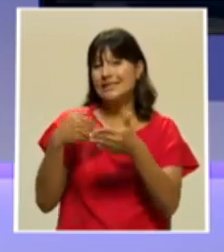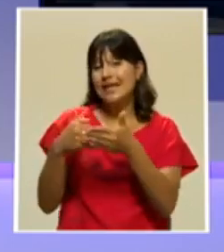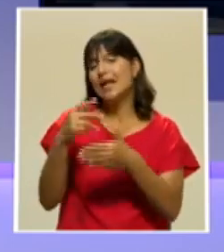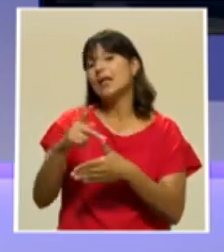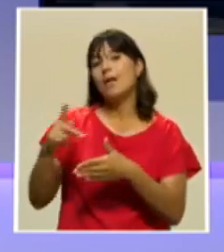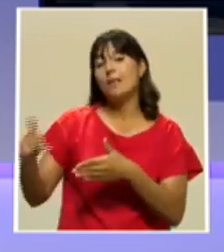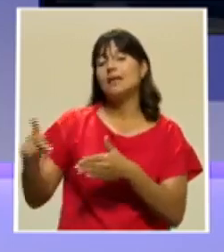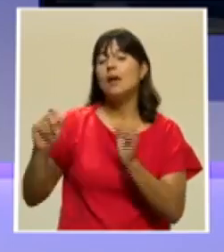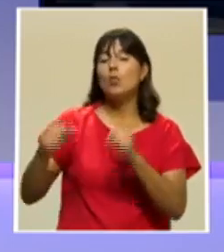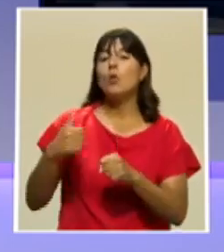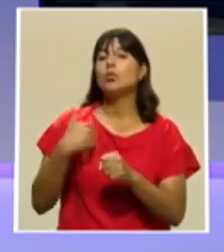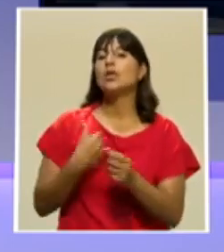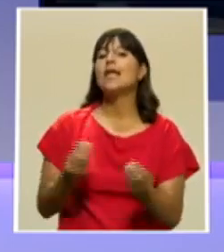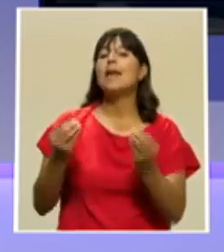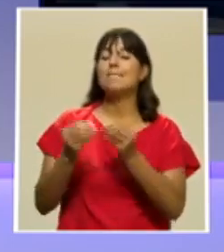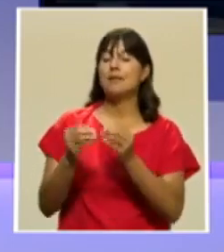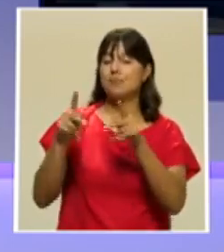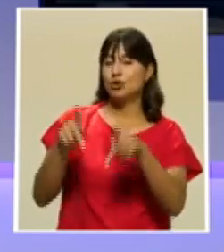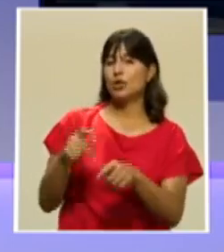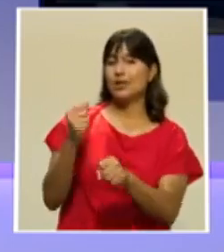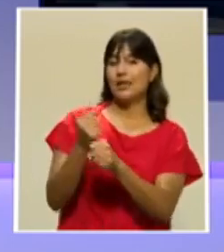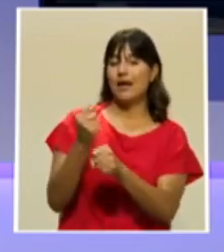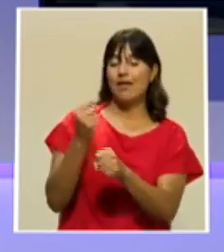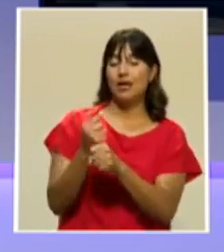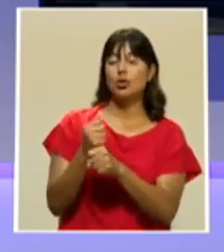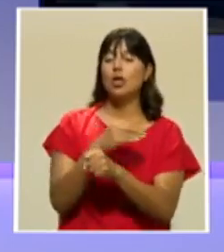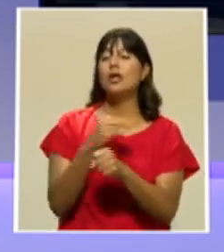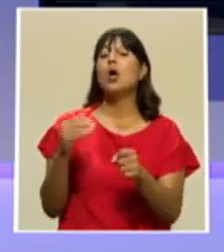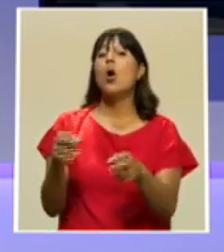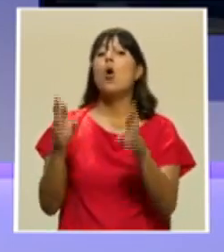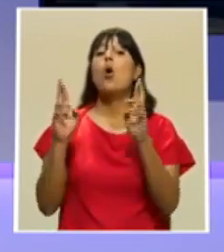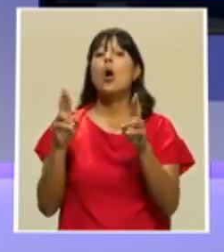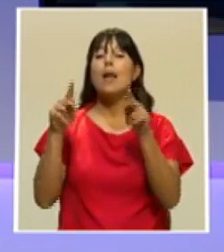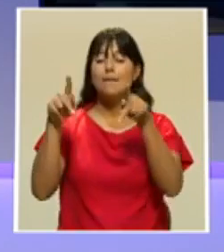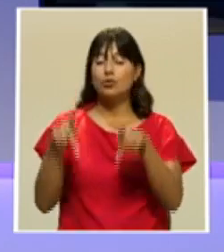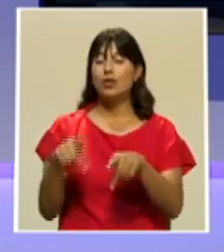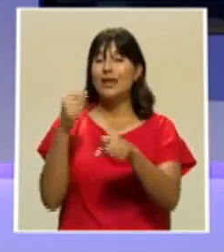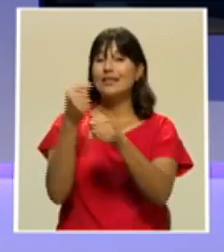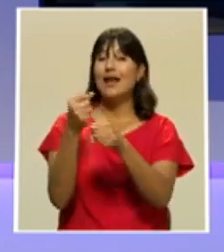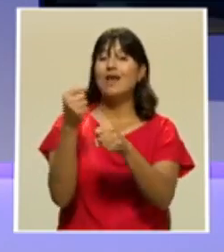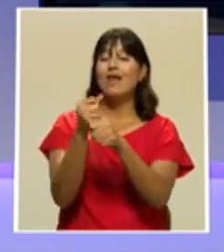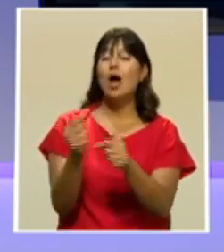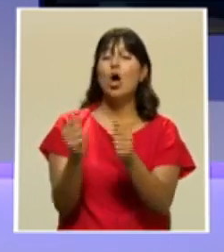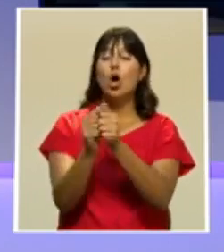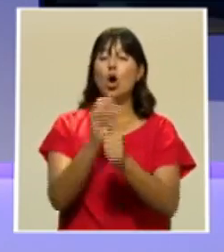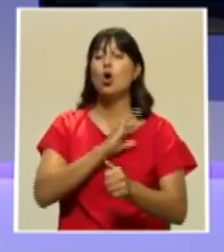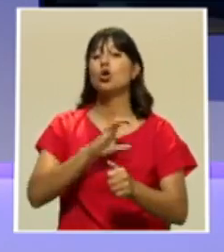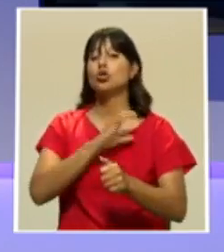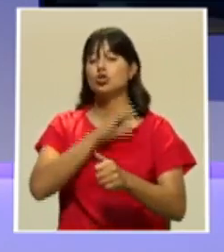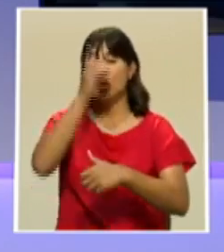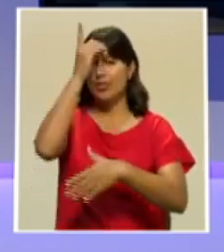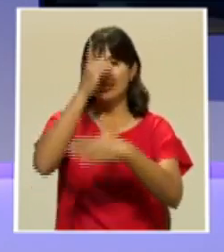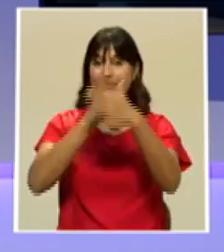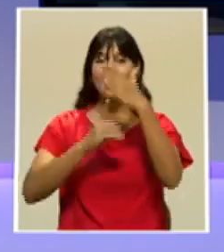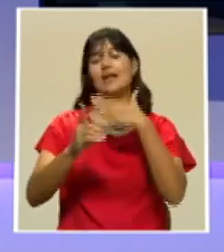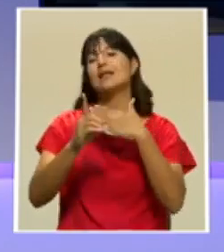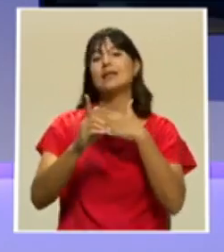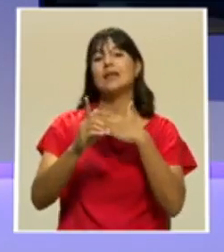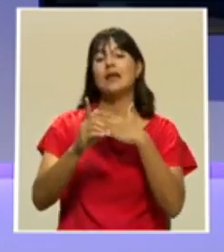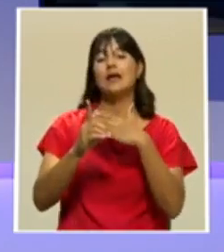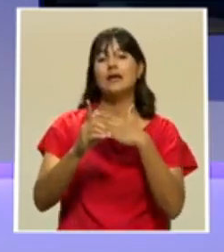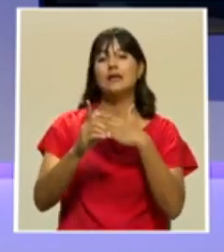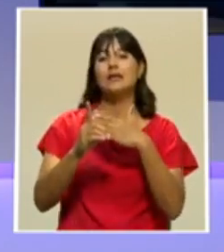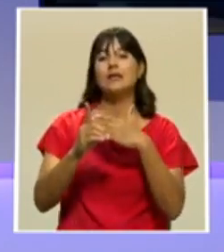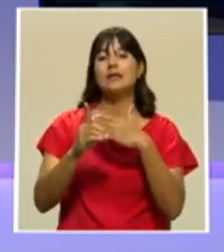personas trabajando en este negocio. Y ojalá que sean personas trabajando con condiciones dignas por encima del salario de